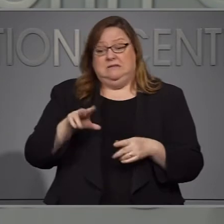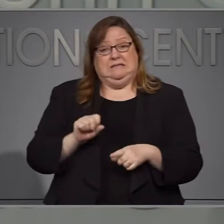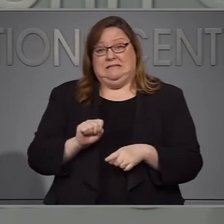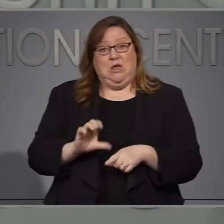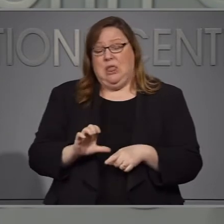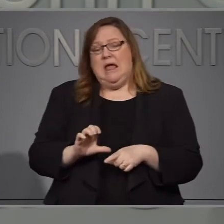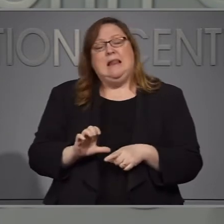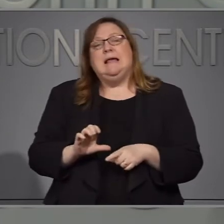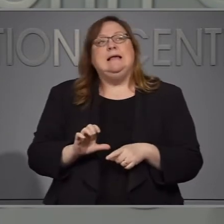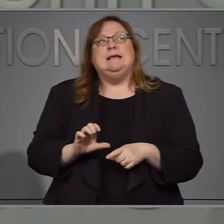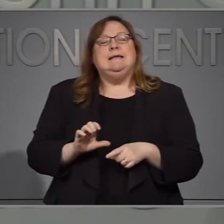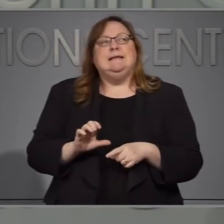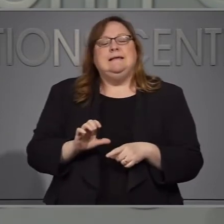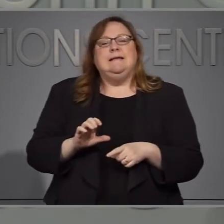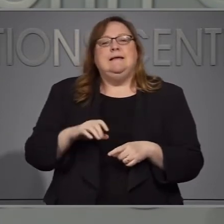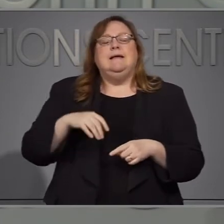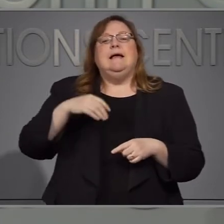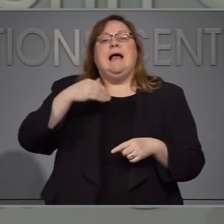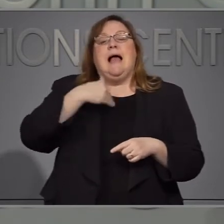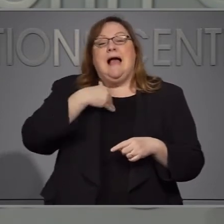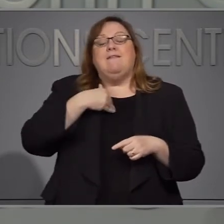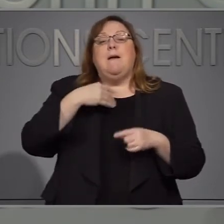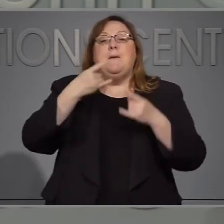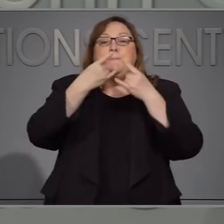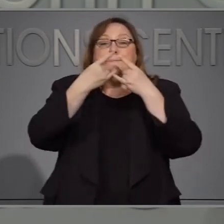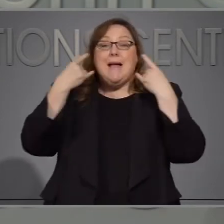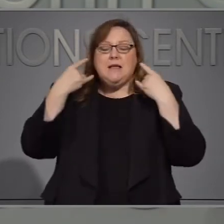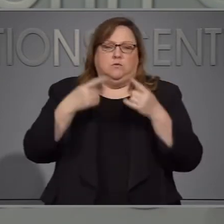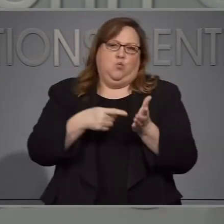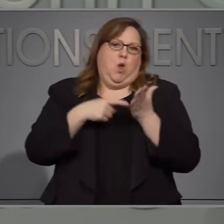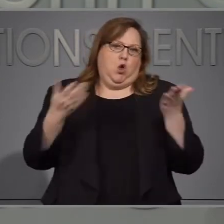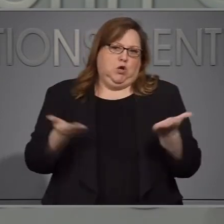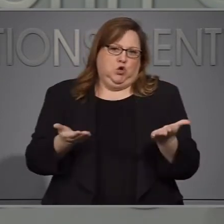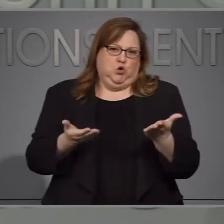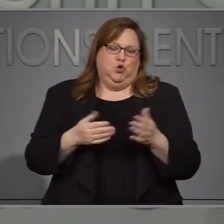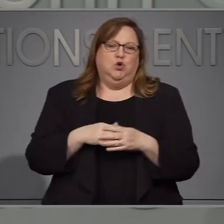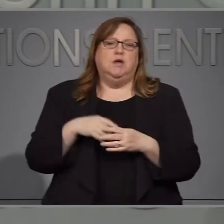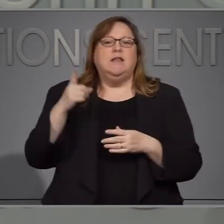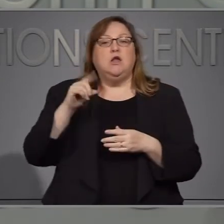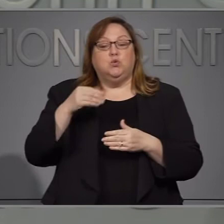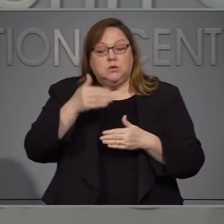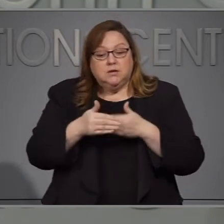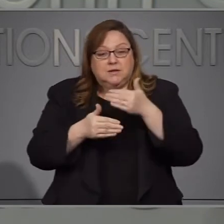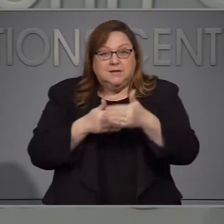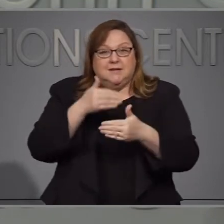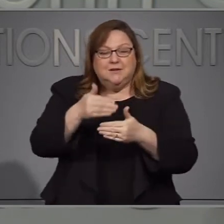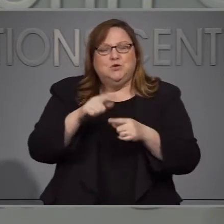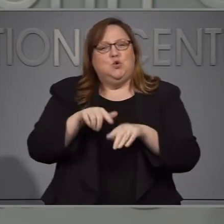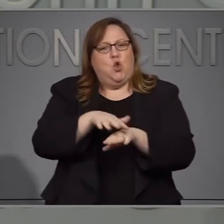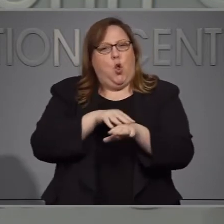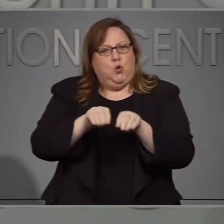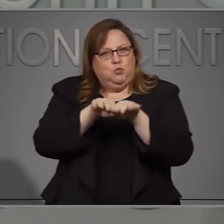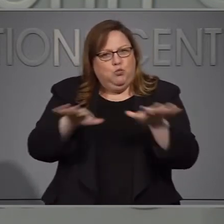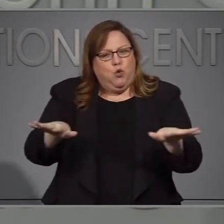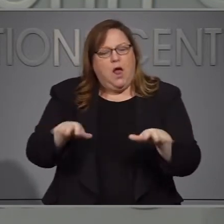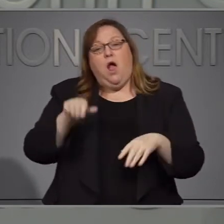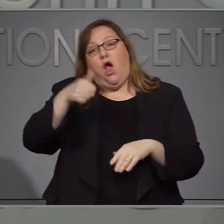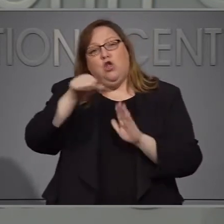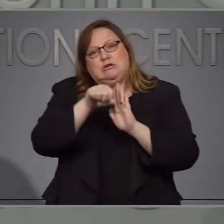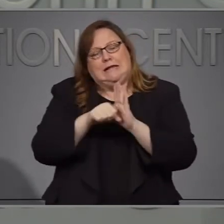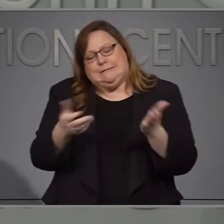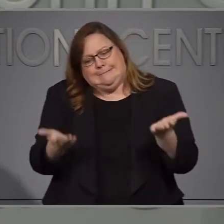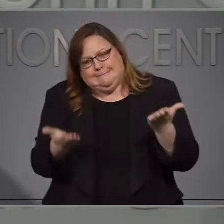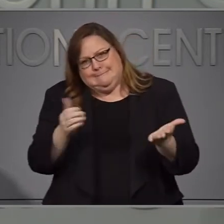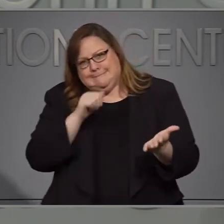tienen una un man una orden de llevar puesta la mascarilla para reducir la propagación nosotros les pedimos que